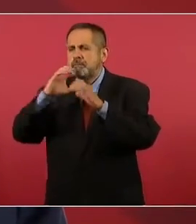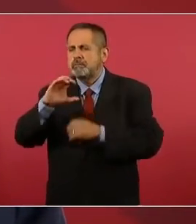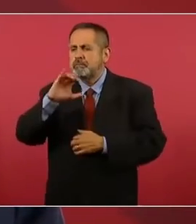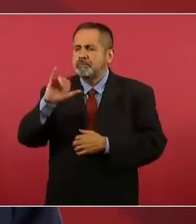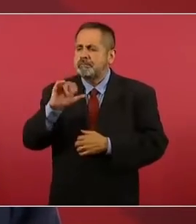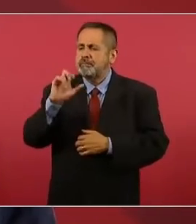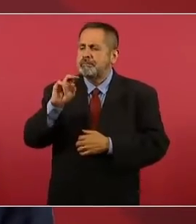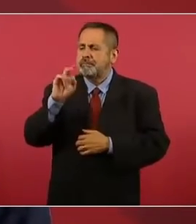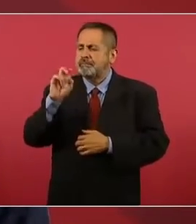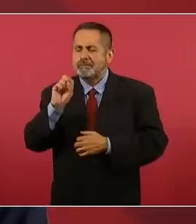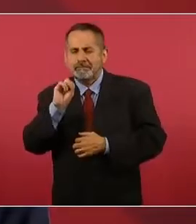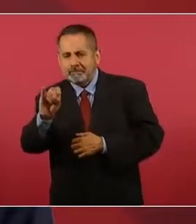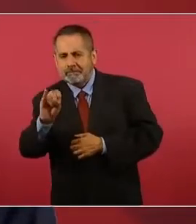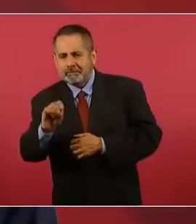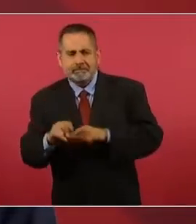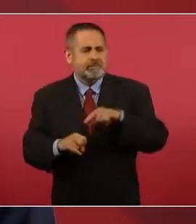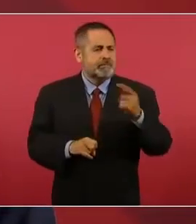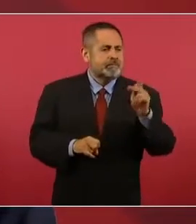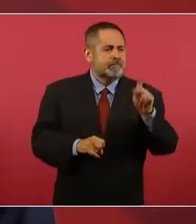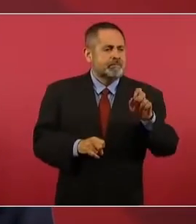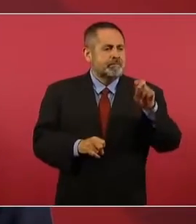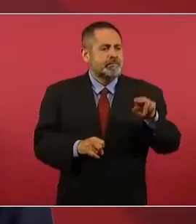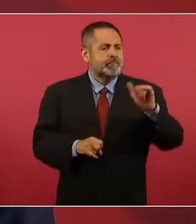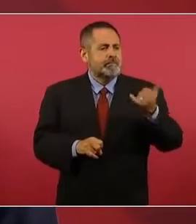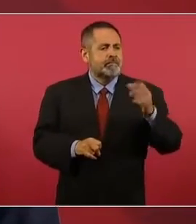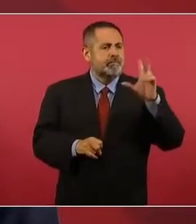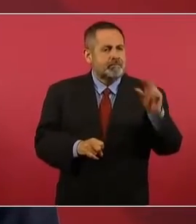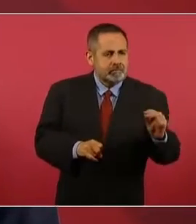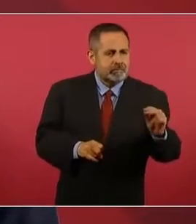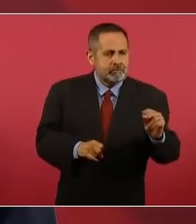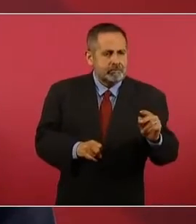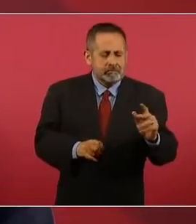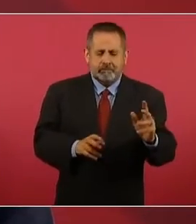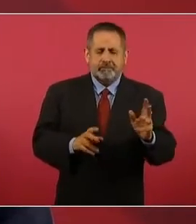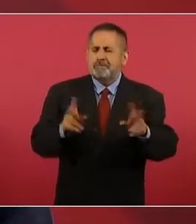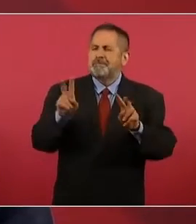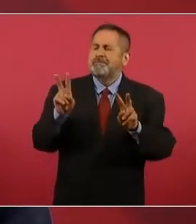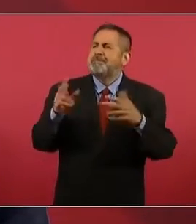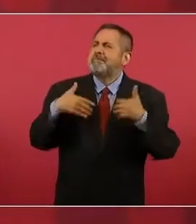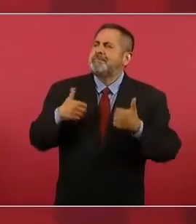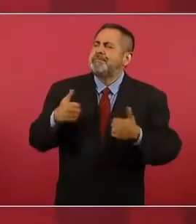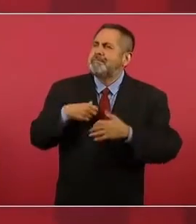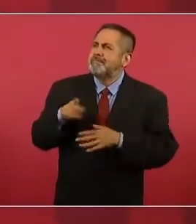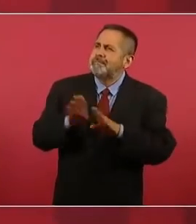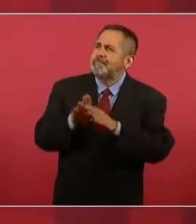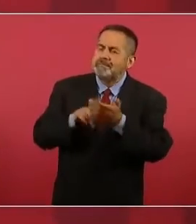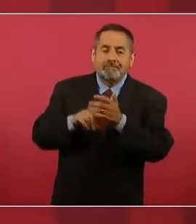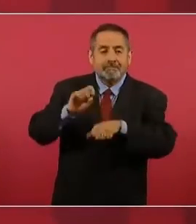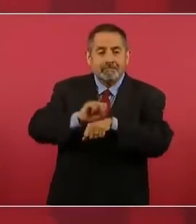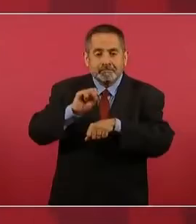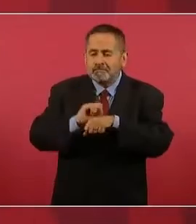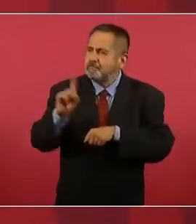imagínense, yo en segundo de secundaria escuchando esas cosas